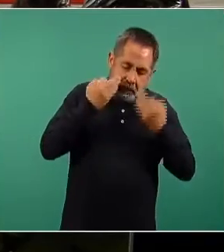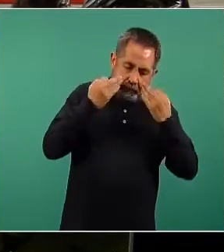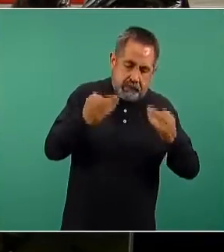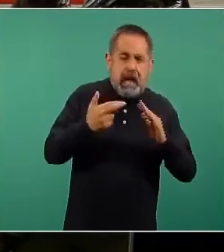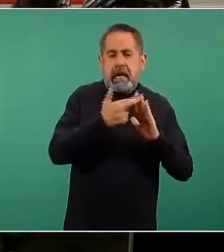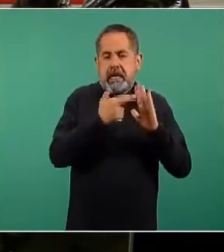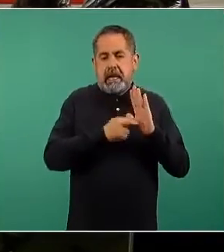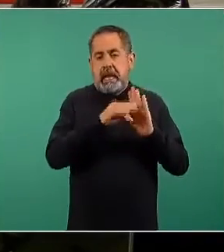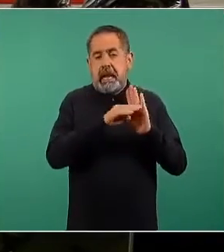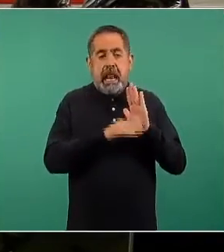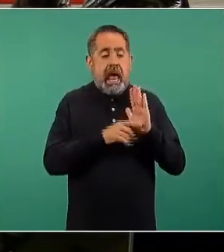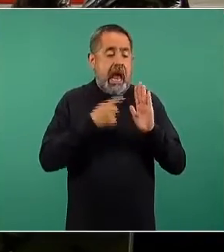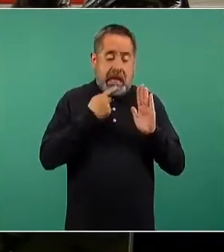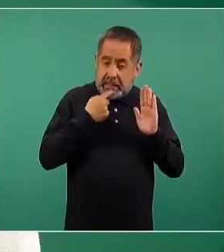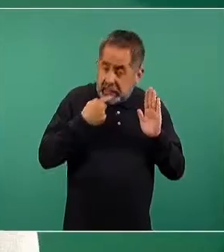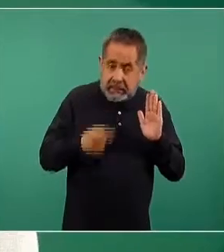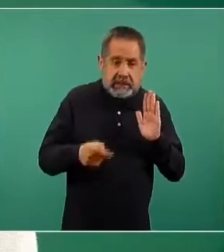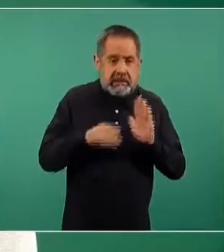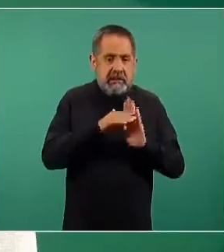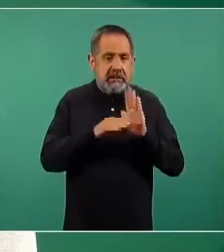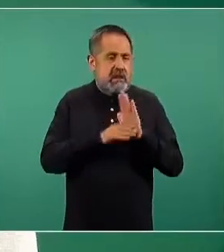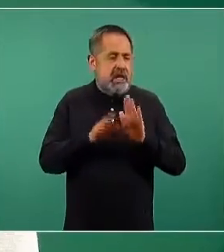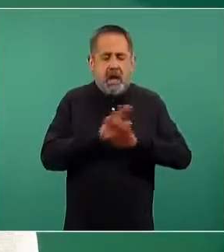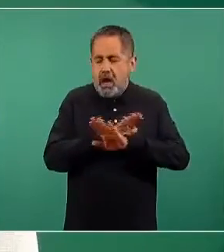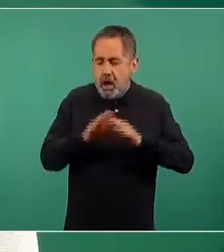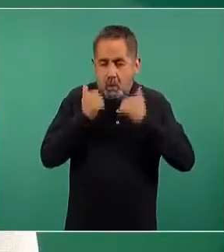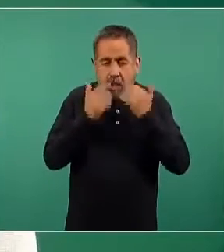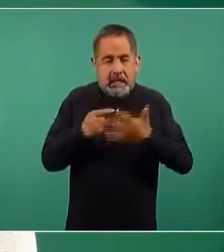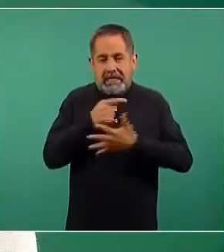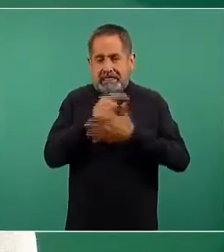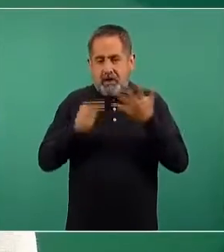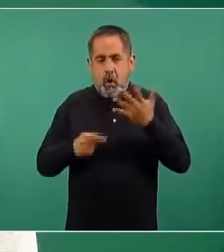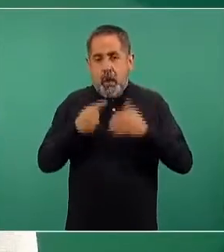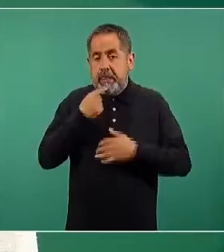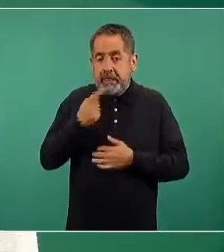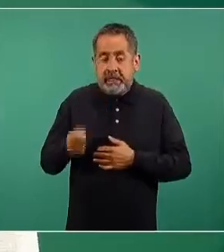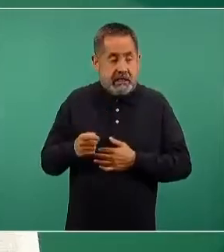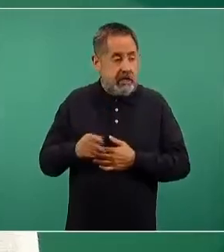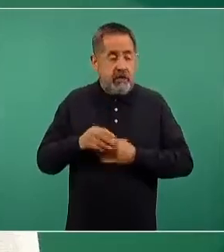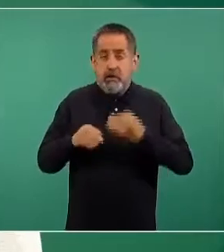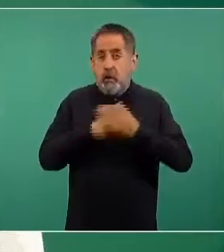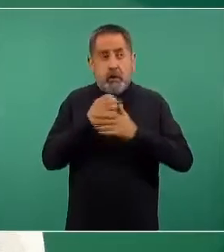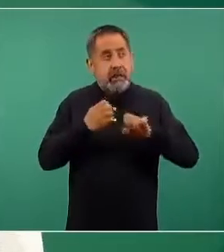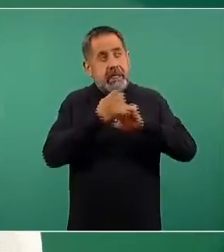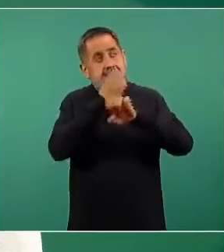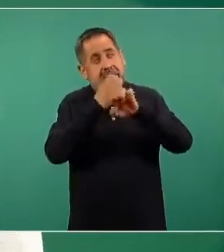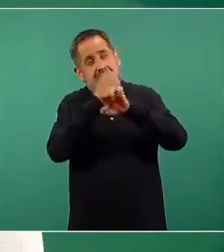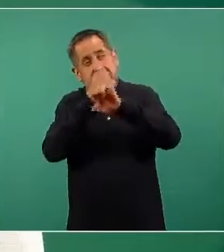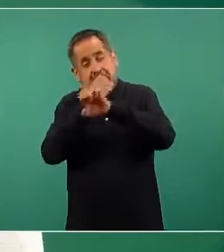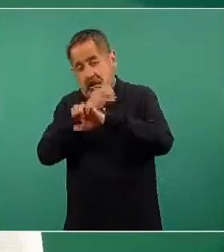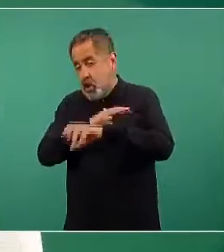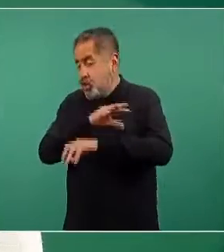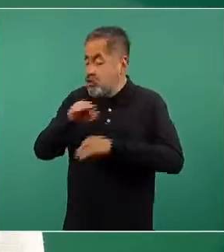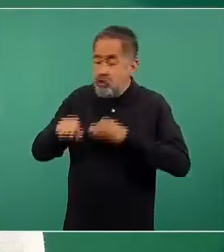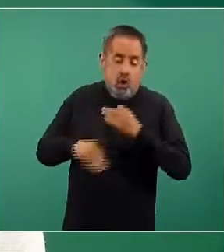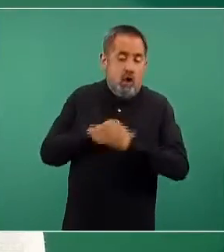el protocolo técnico de aplicación de cualquiera de las cinco vacunas, en todas las entidades federativas, en todos los puestos de vacunación, se